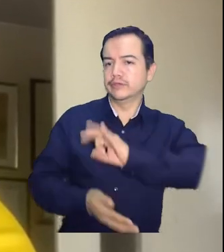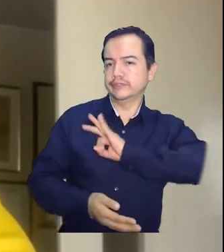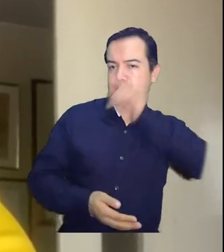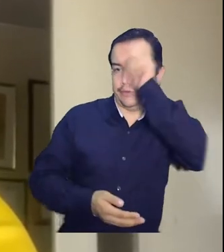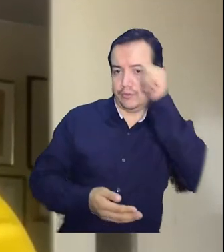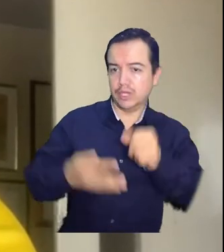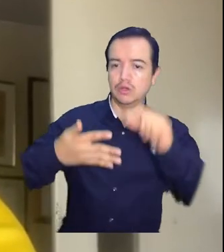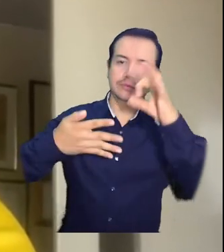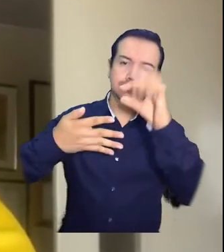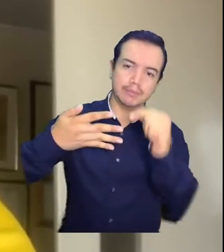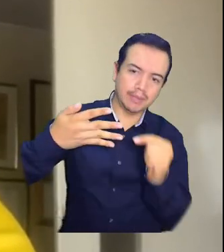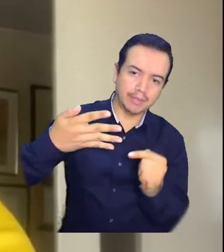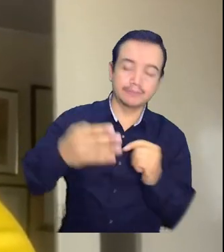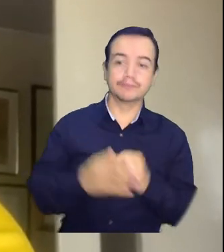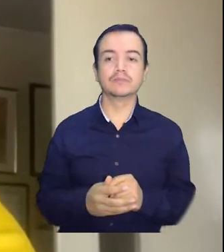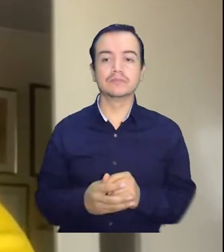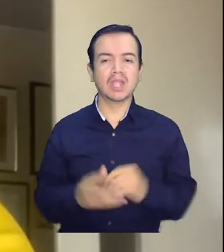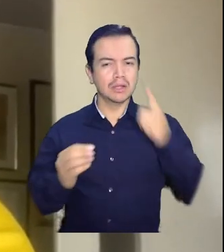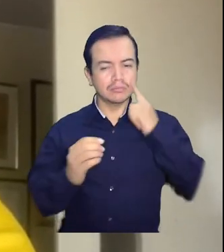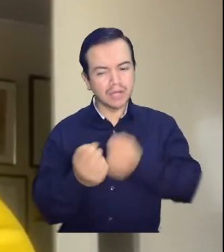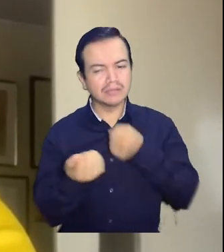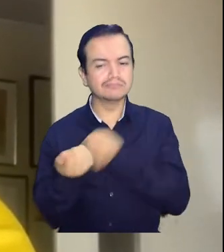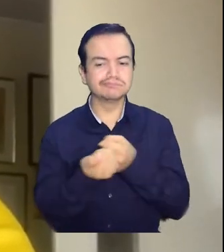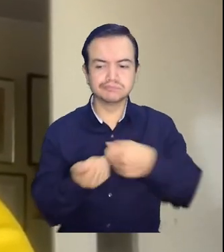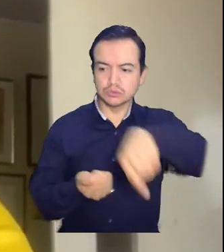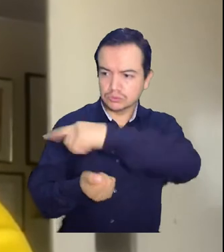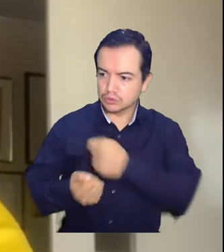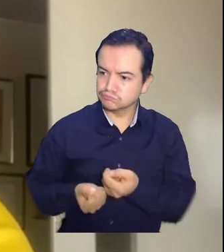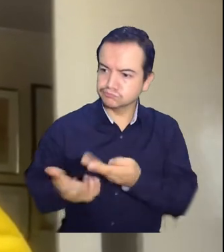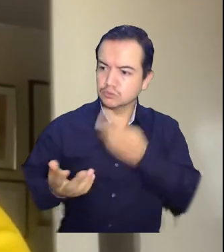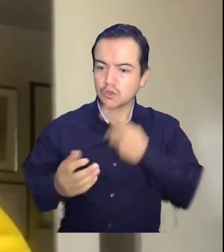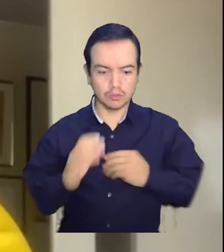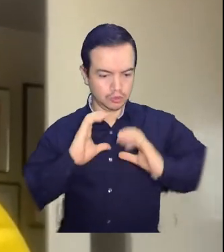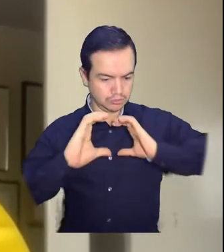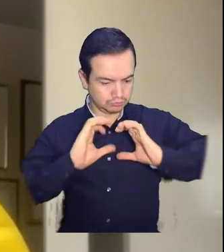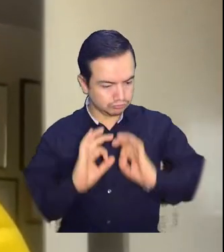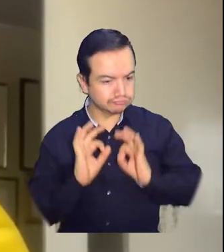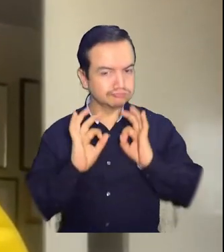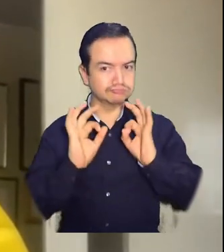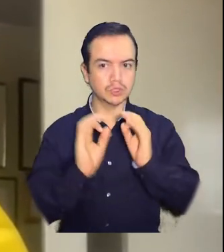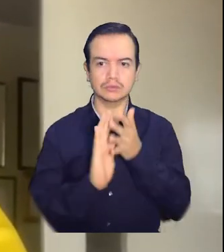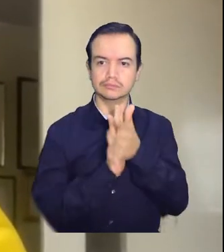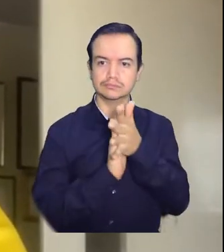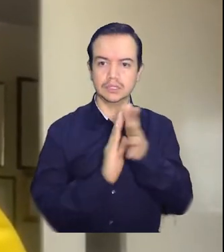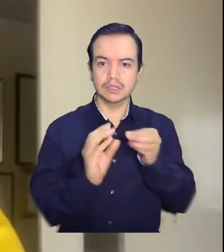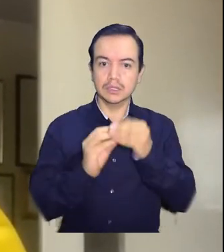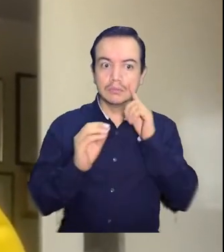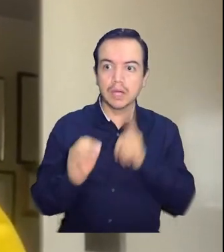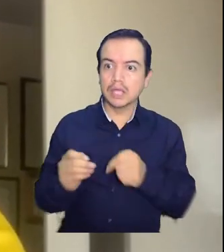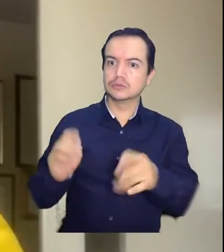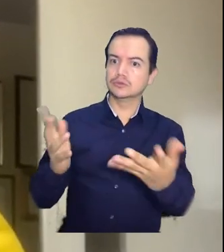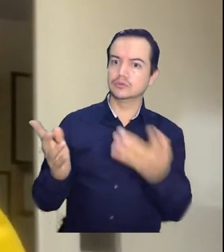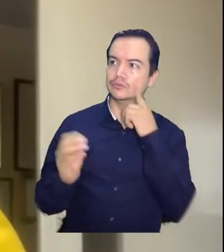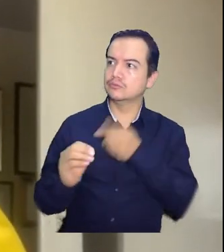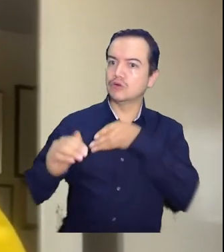sesiones. Se trató de fortalecer competencias de comunicación oral, utilización de plataformas digitales, como